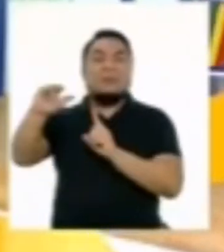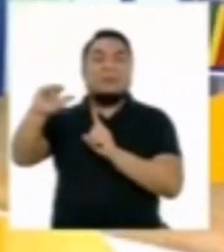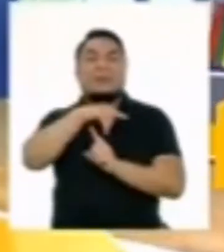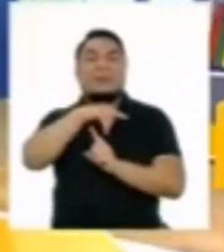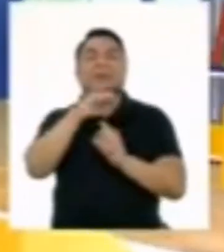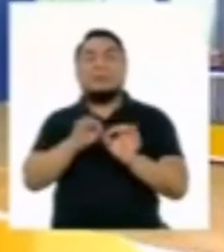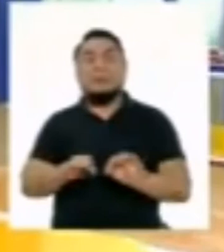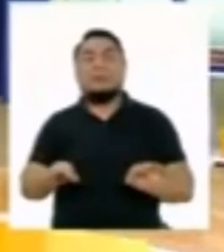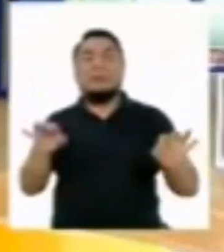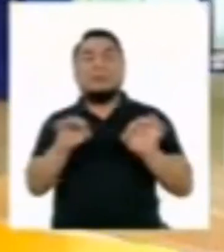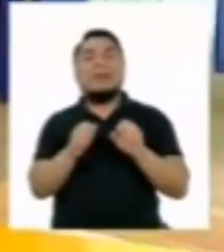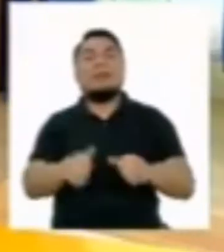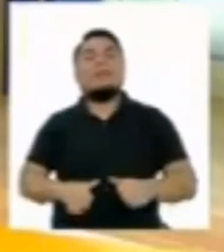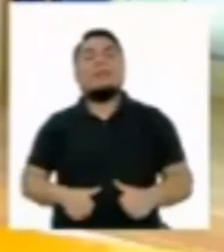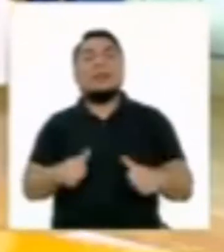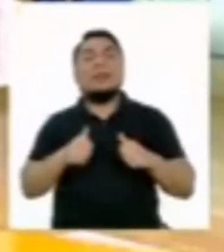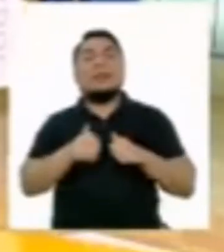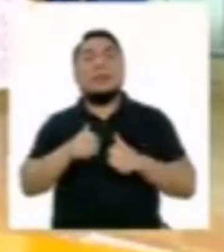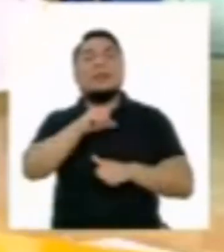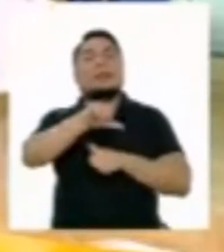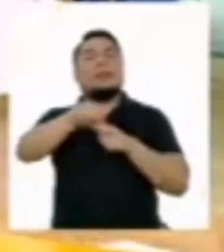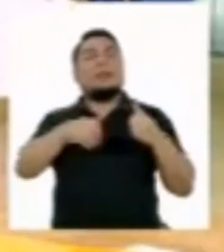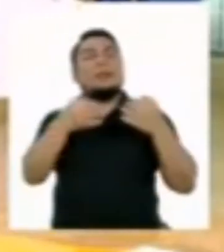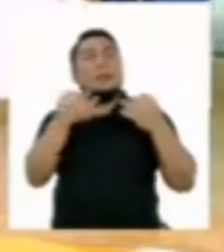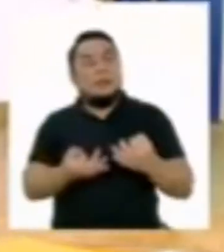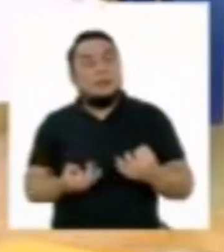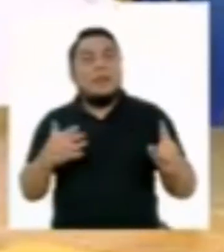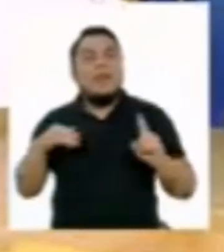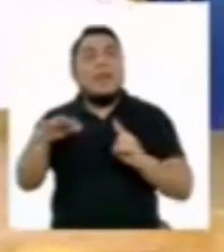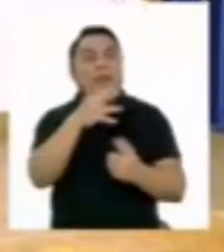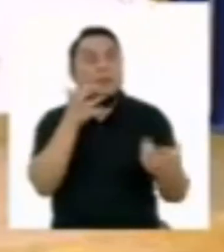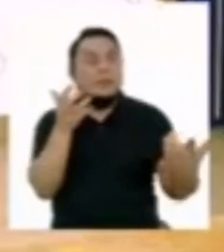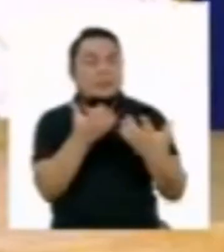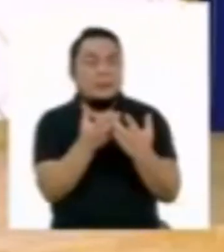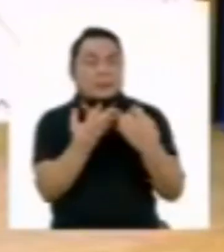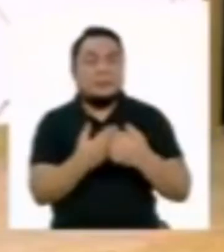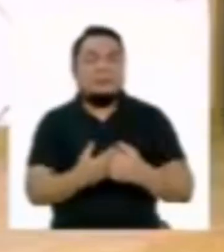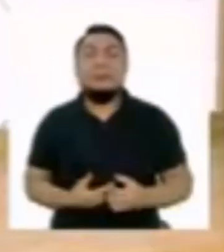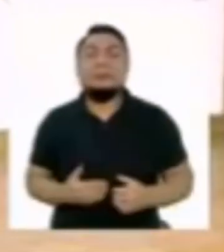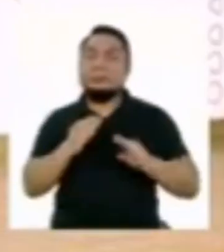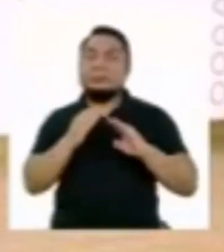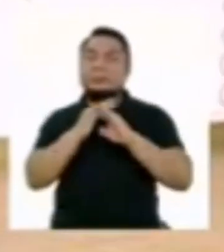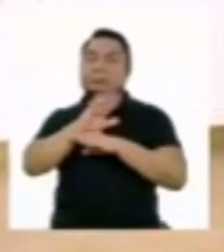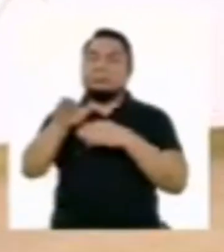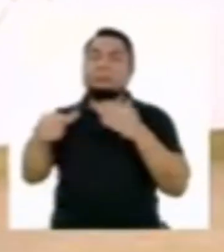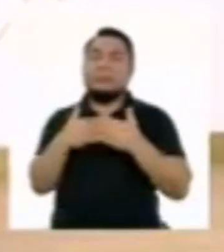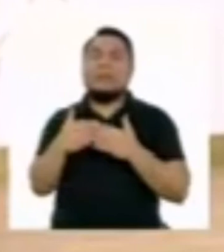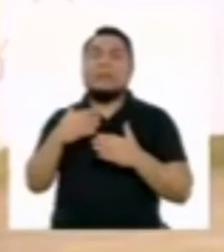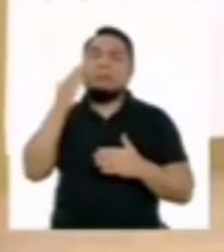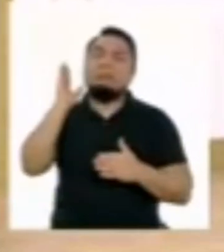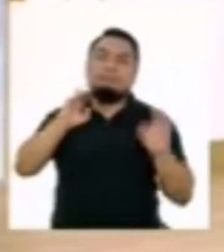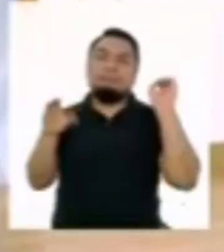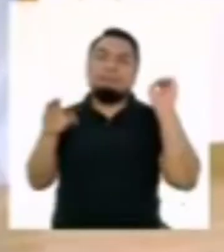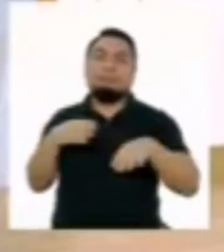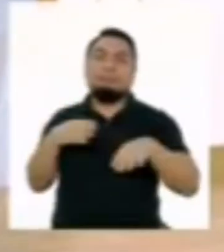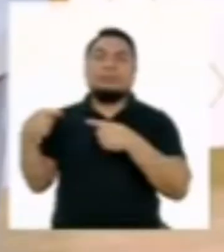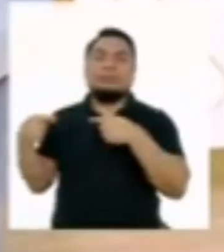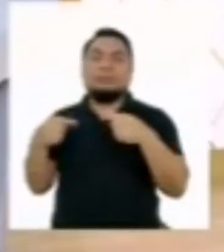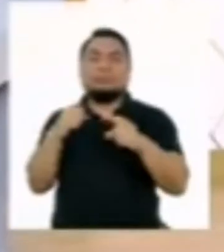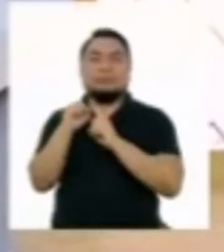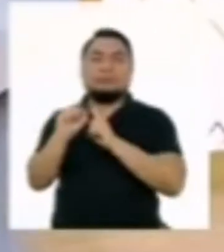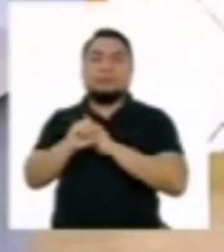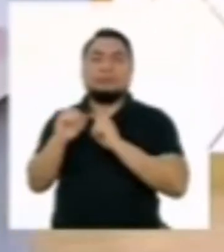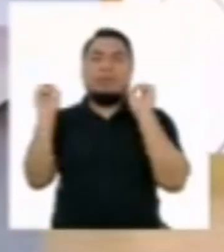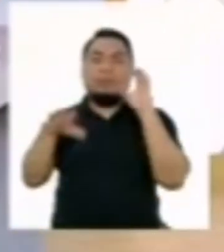ambiente es importante para vivir en armonía con la naturaleza, evitando todo momento los conflictos